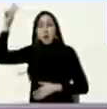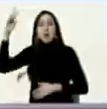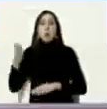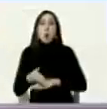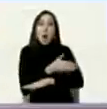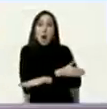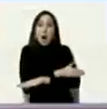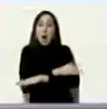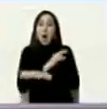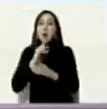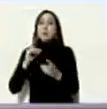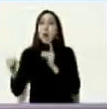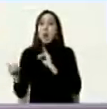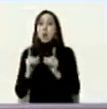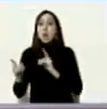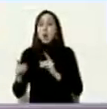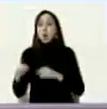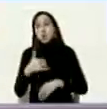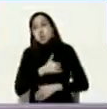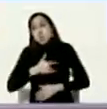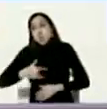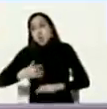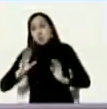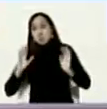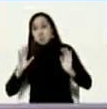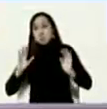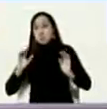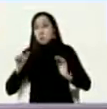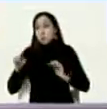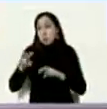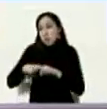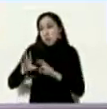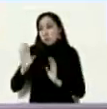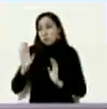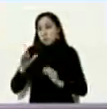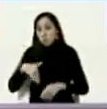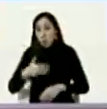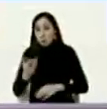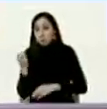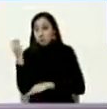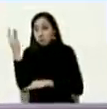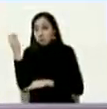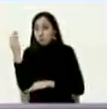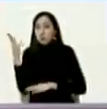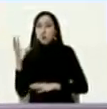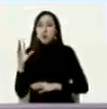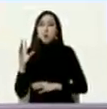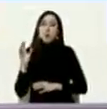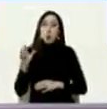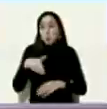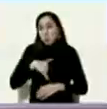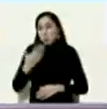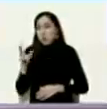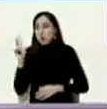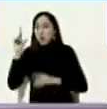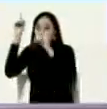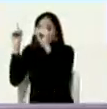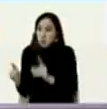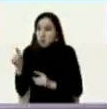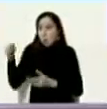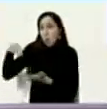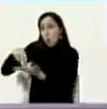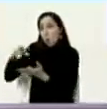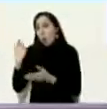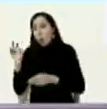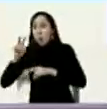si quiere si quiere el doctor Jorge Rodríguez sentado bueno usted lo determina o aquí parado aquí a la derecha como usted quiera el doctor